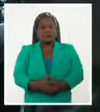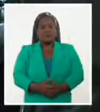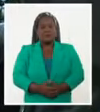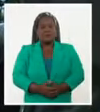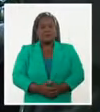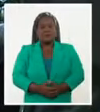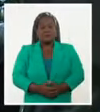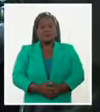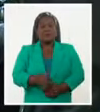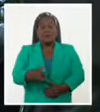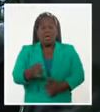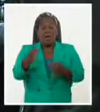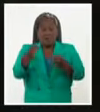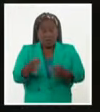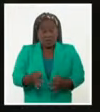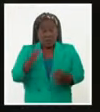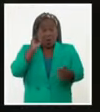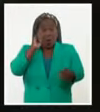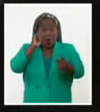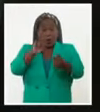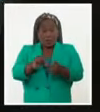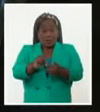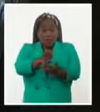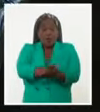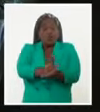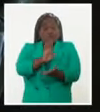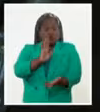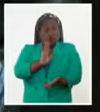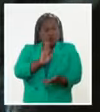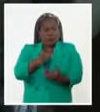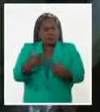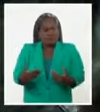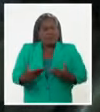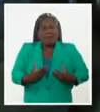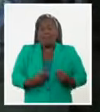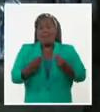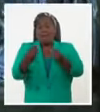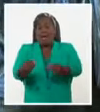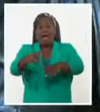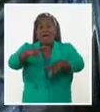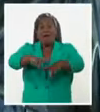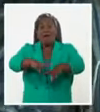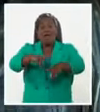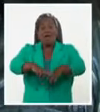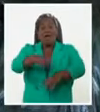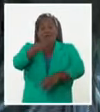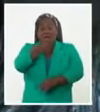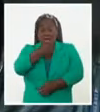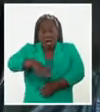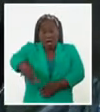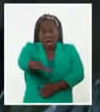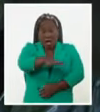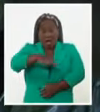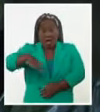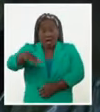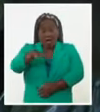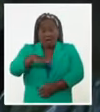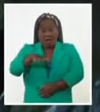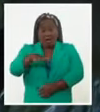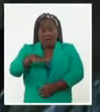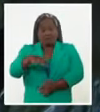La verdadera intención de la escultura era poderle devolver a La Habana de Valleja la imagen de